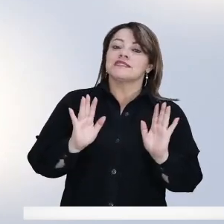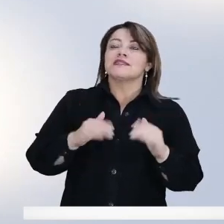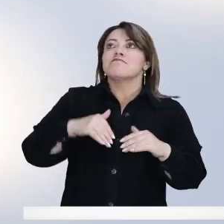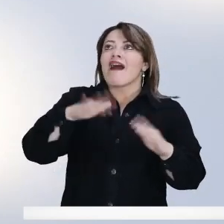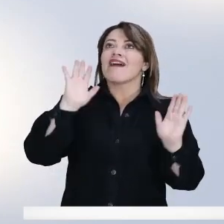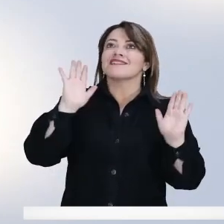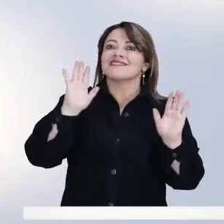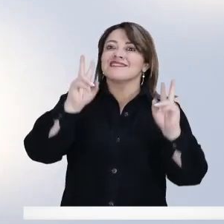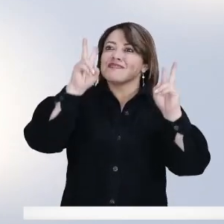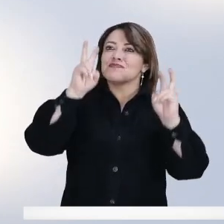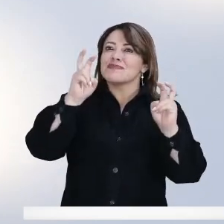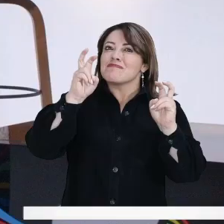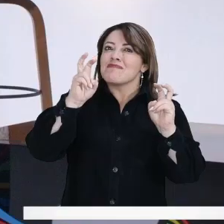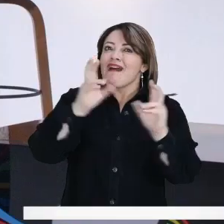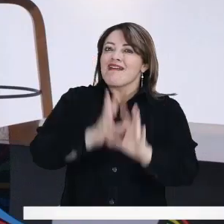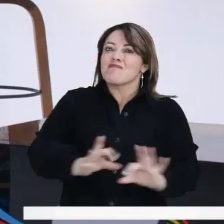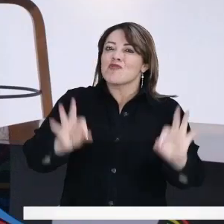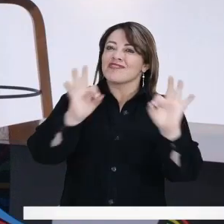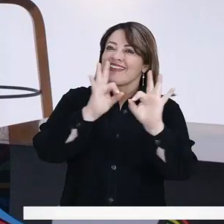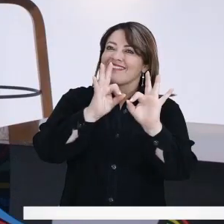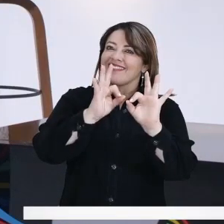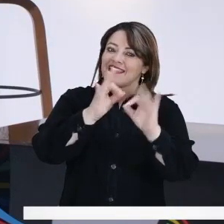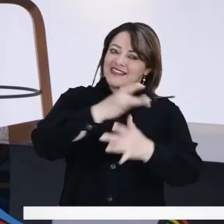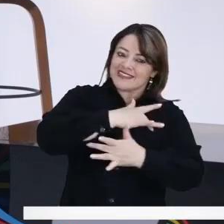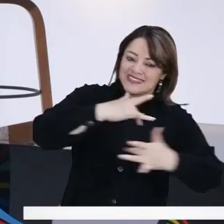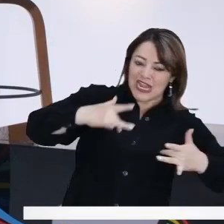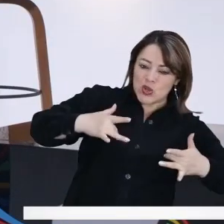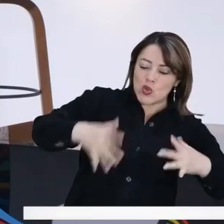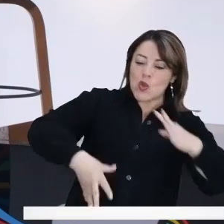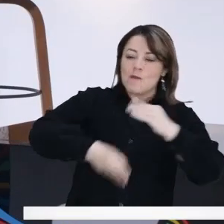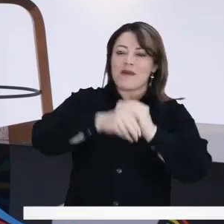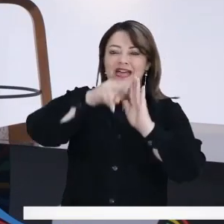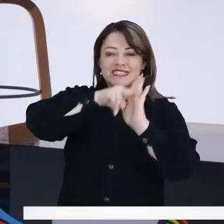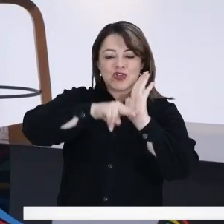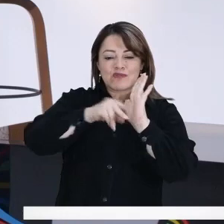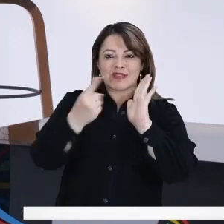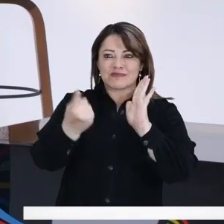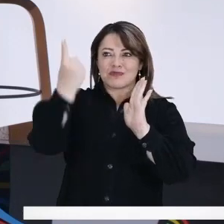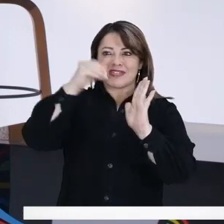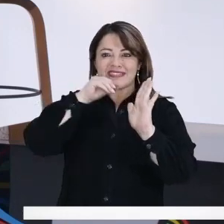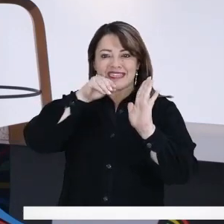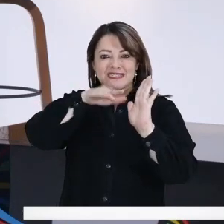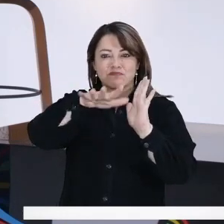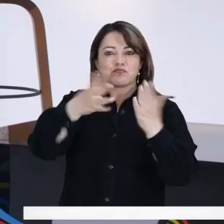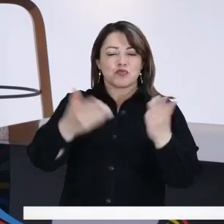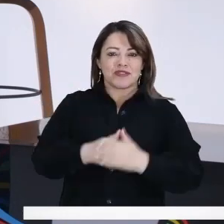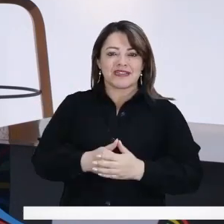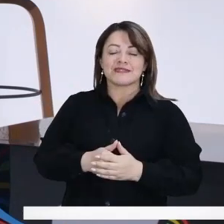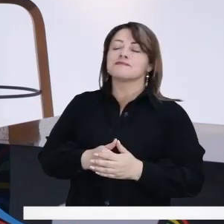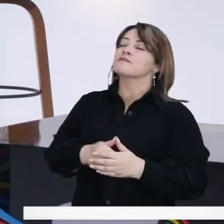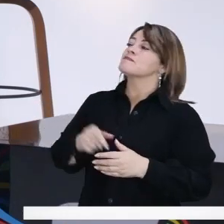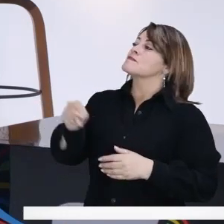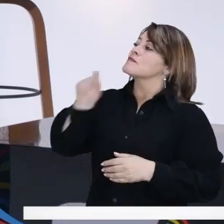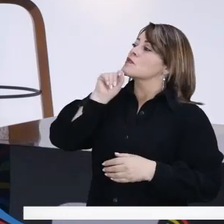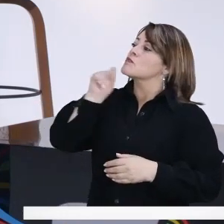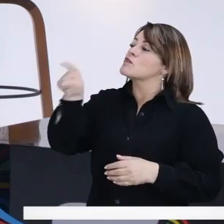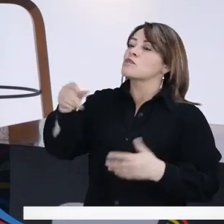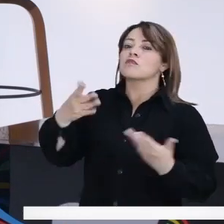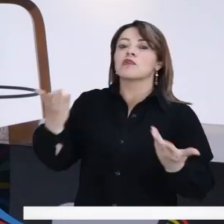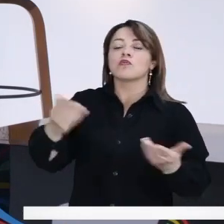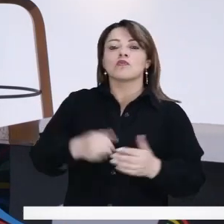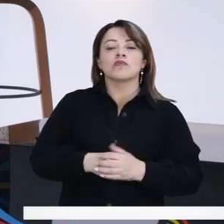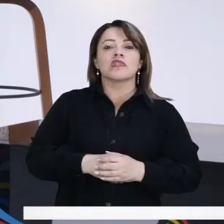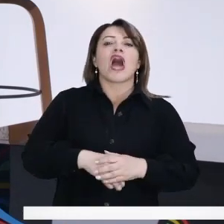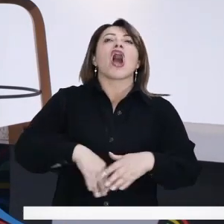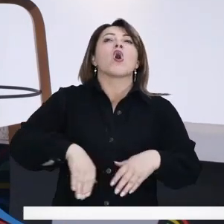me parecen cruciales es que está hablando de salud, pero también de políticas públicas. Concentrémonos en salud, concejala, porque sin